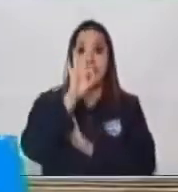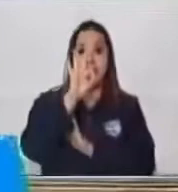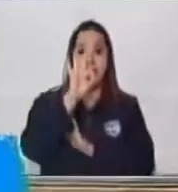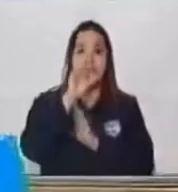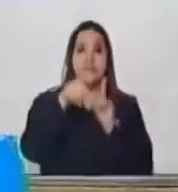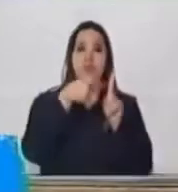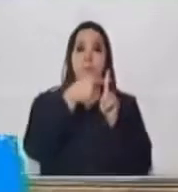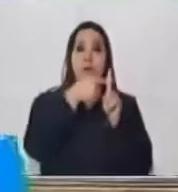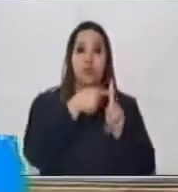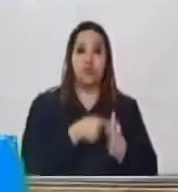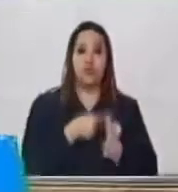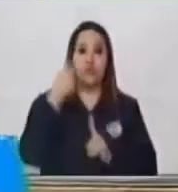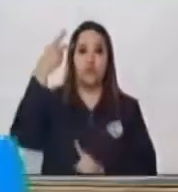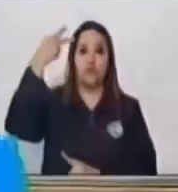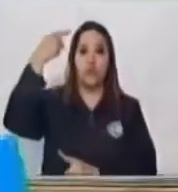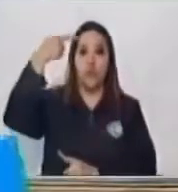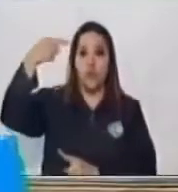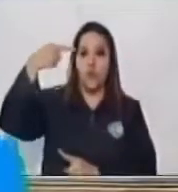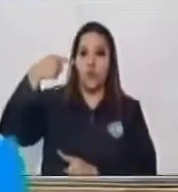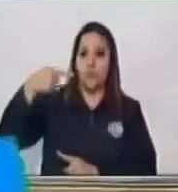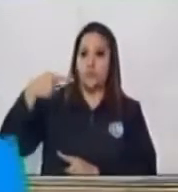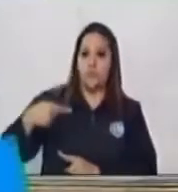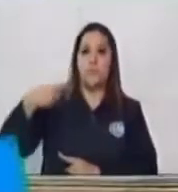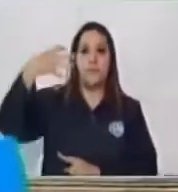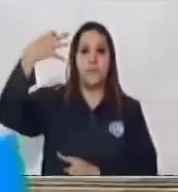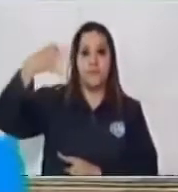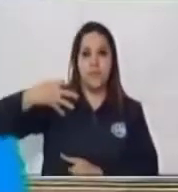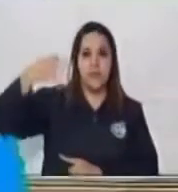inicio Vamos a iniciar Solo voy a